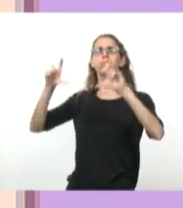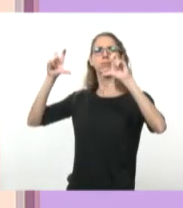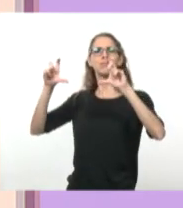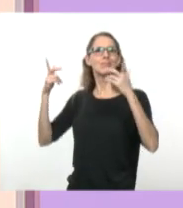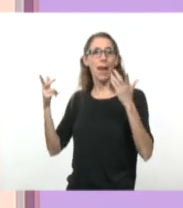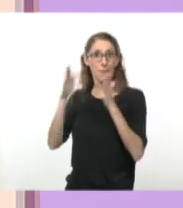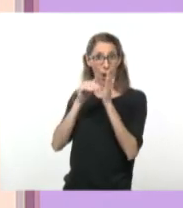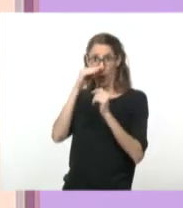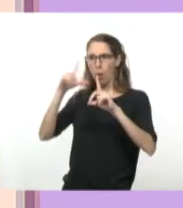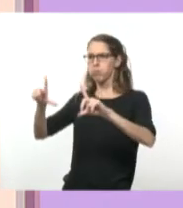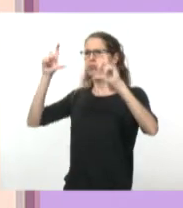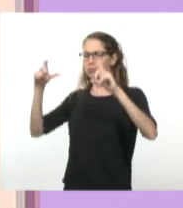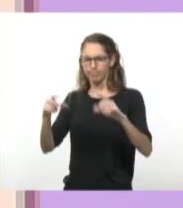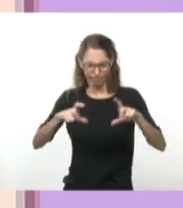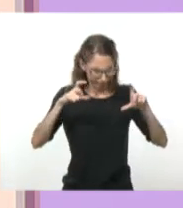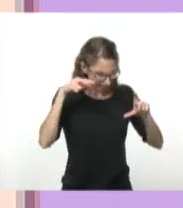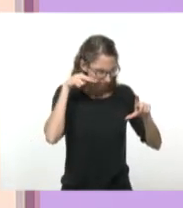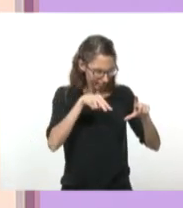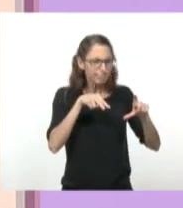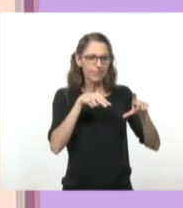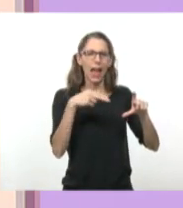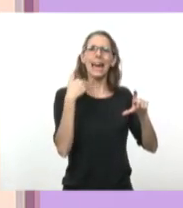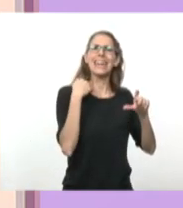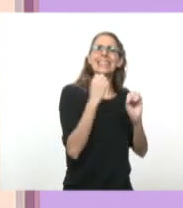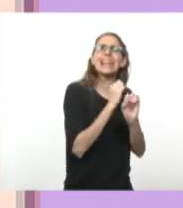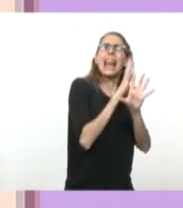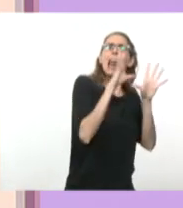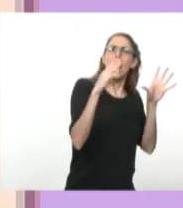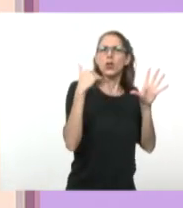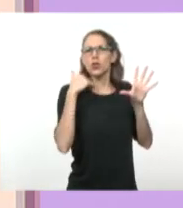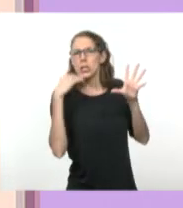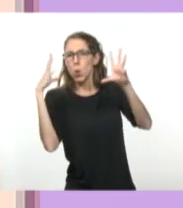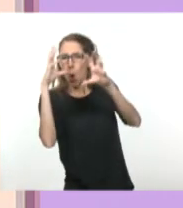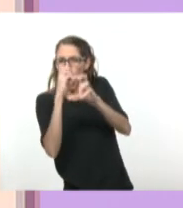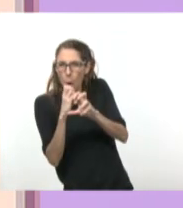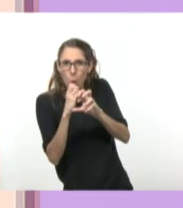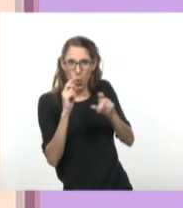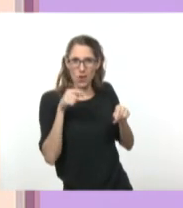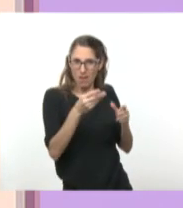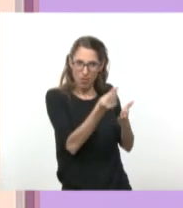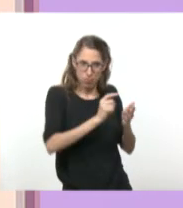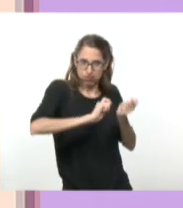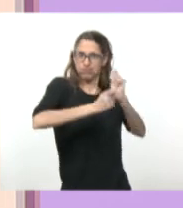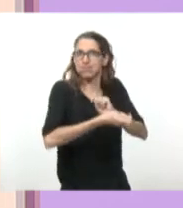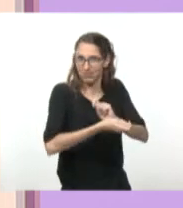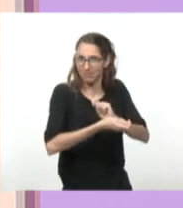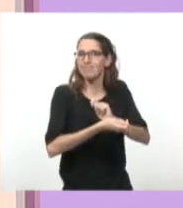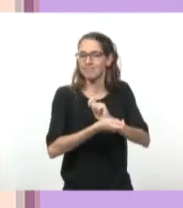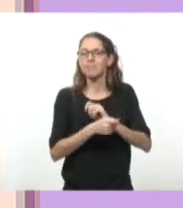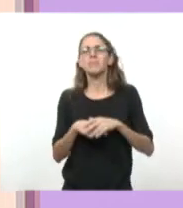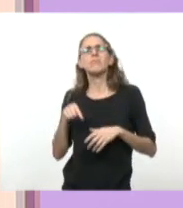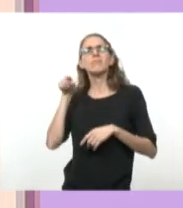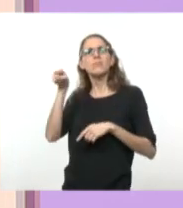y otro gris bastante oscuro. Totalmente. Esto es lo que llamamos una clave mayor. Quiere decir que hay grandes